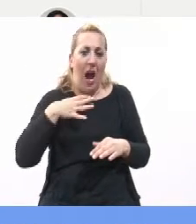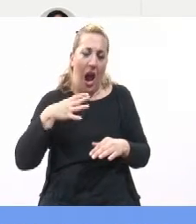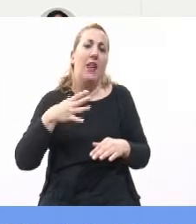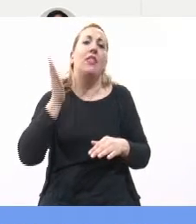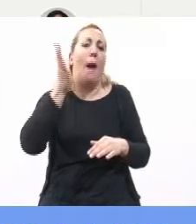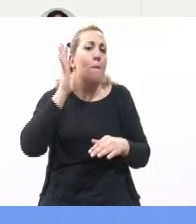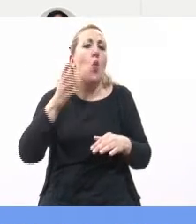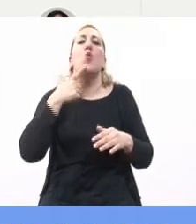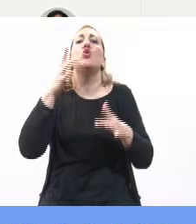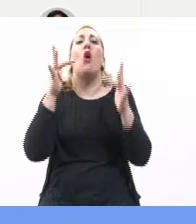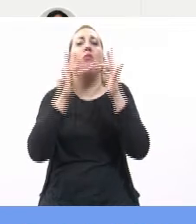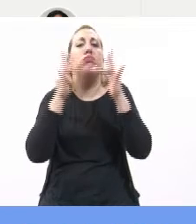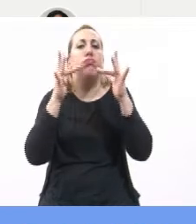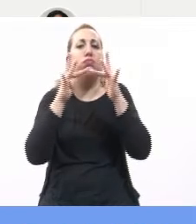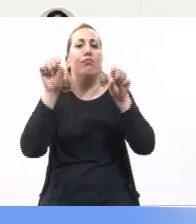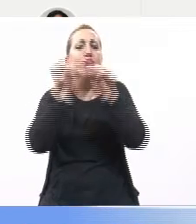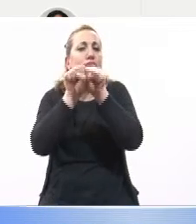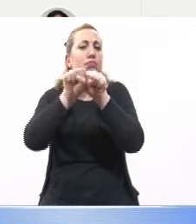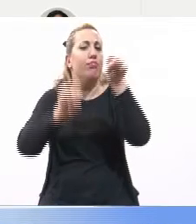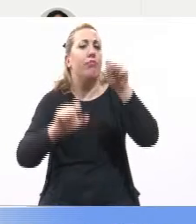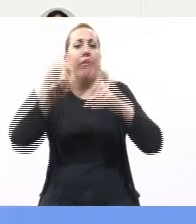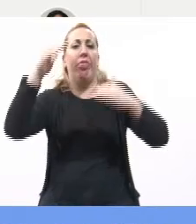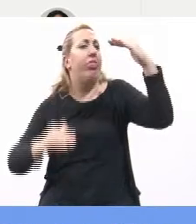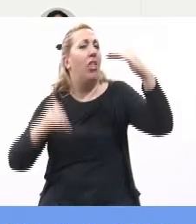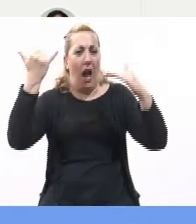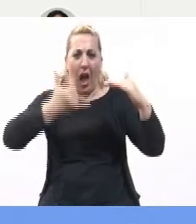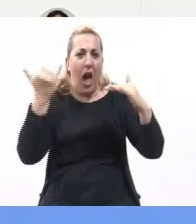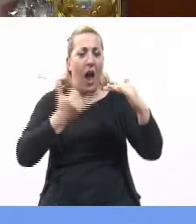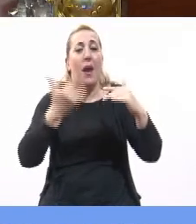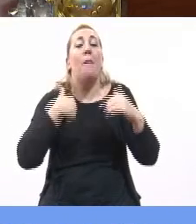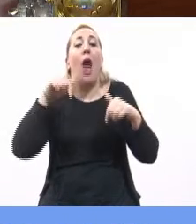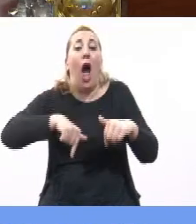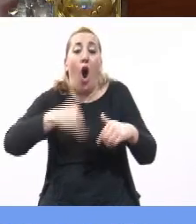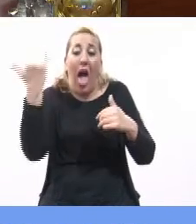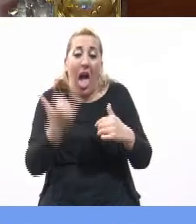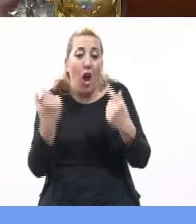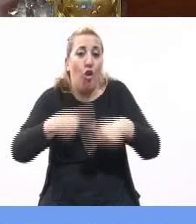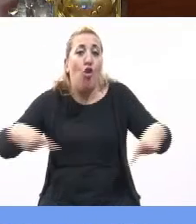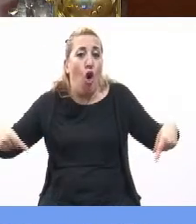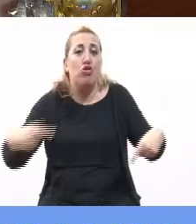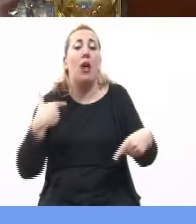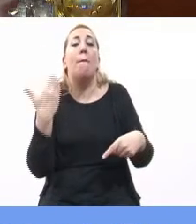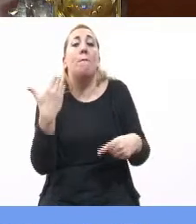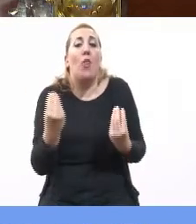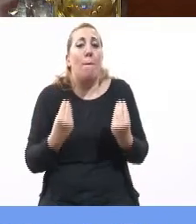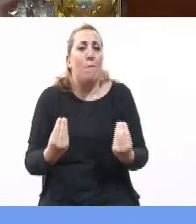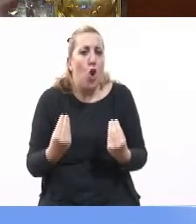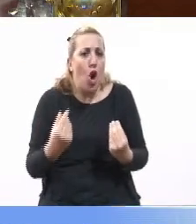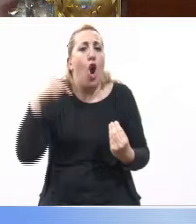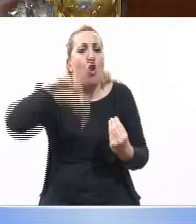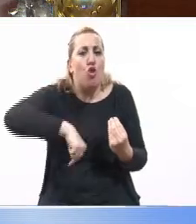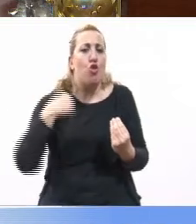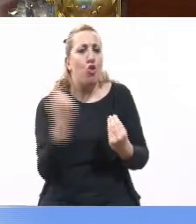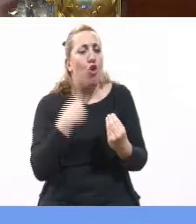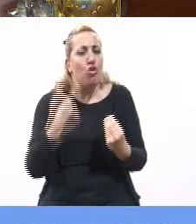digital que tenemos en el país. Pero con la que ahora tenemos y con lo disponible, lo que podemos hacer es acercar